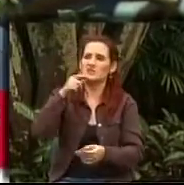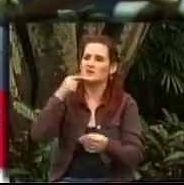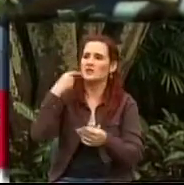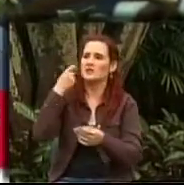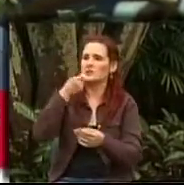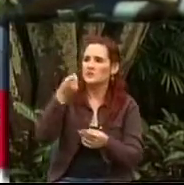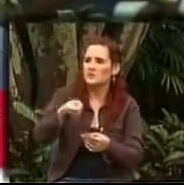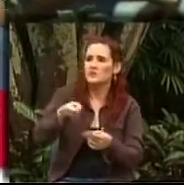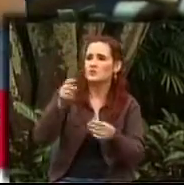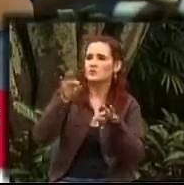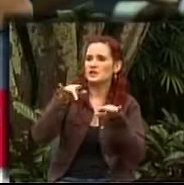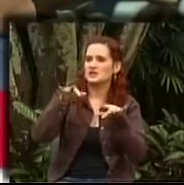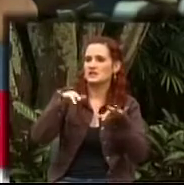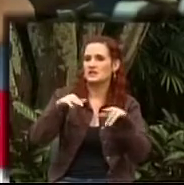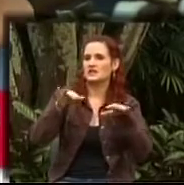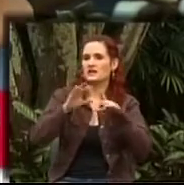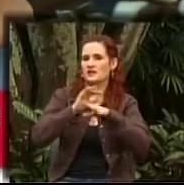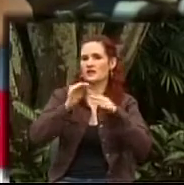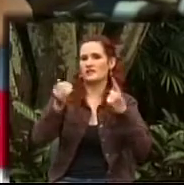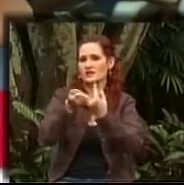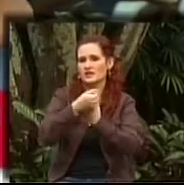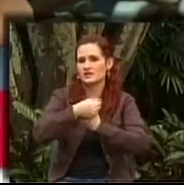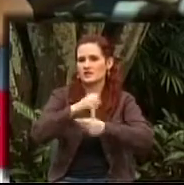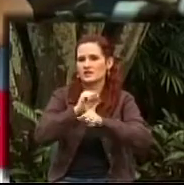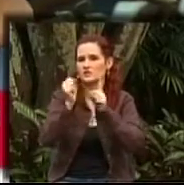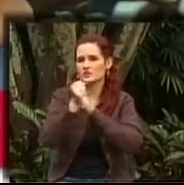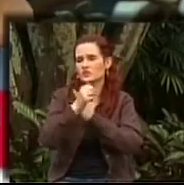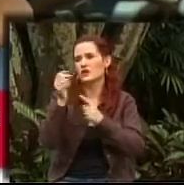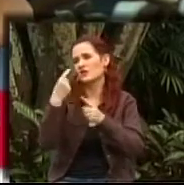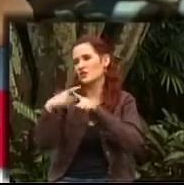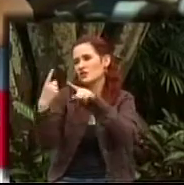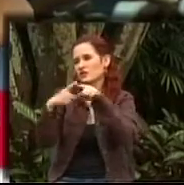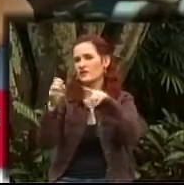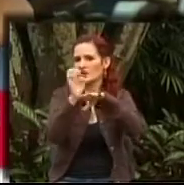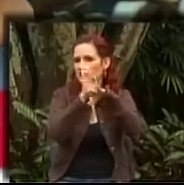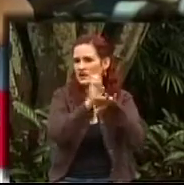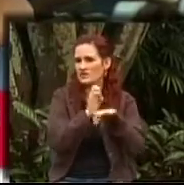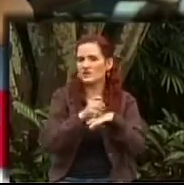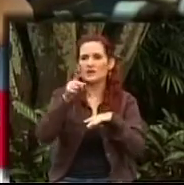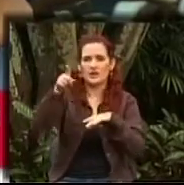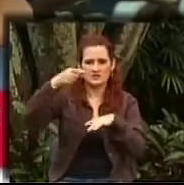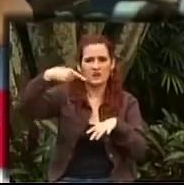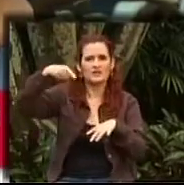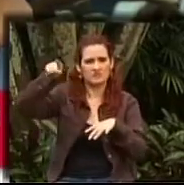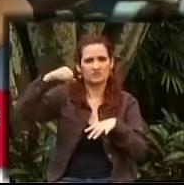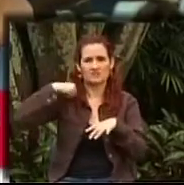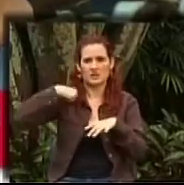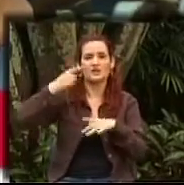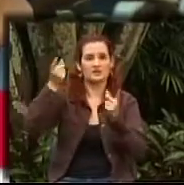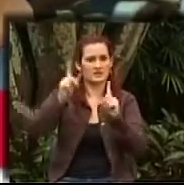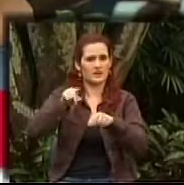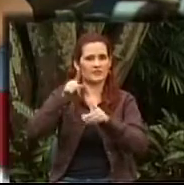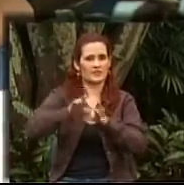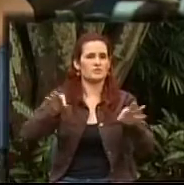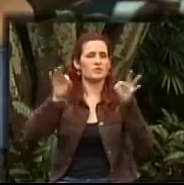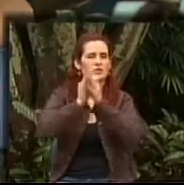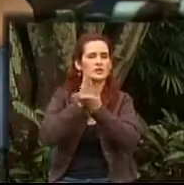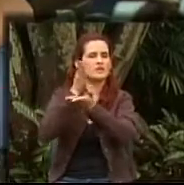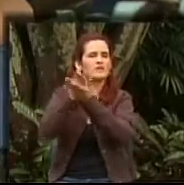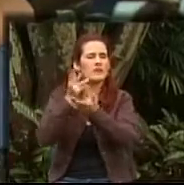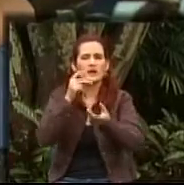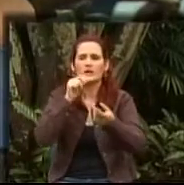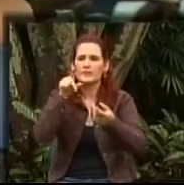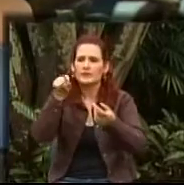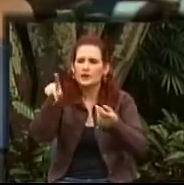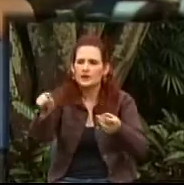Allá o de Bienestar Social, si también lo hay, o la entidad que trabaja con los grupos poblacionales de personas discapacitadas, para que ellos